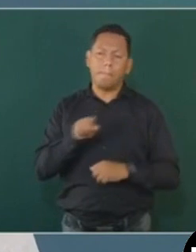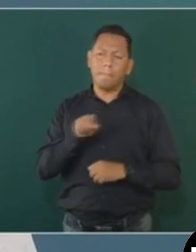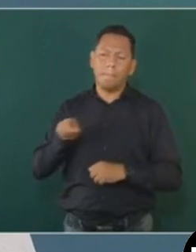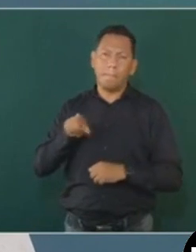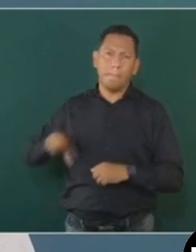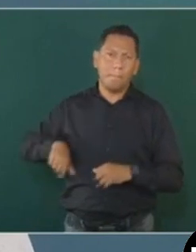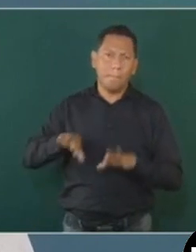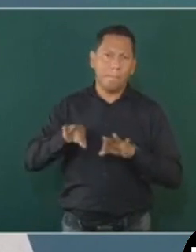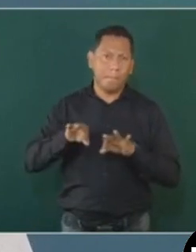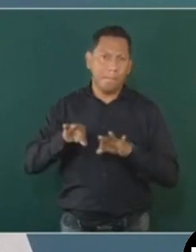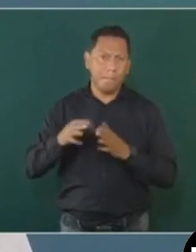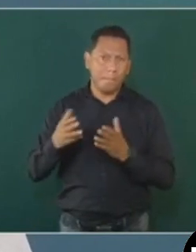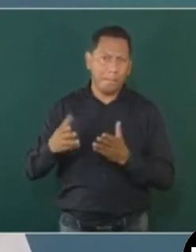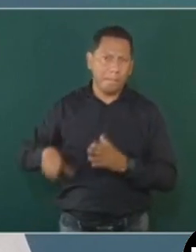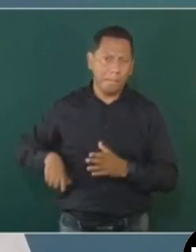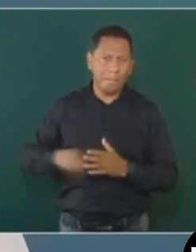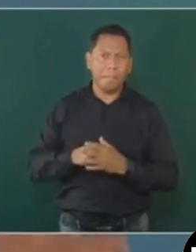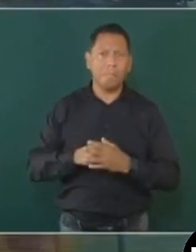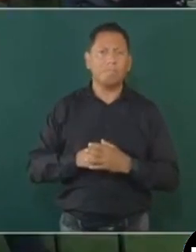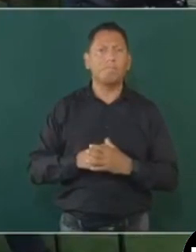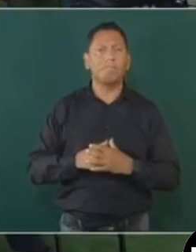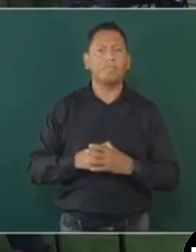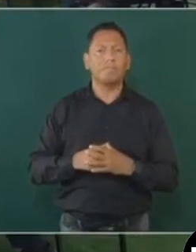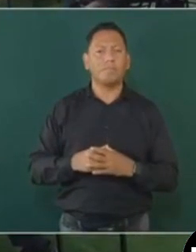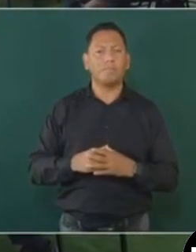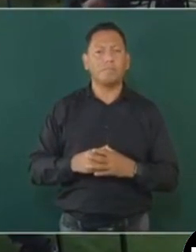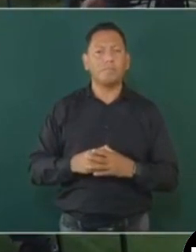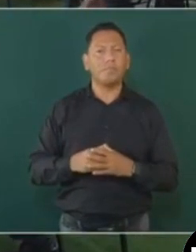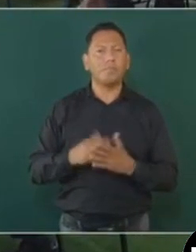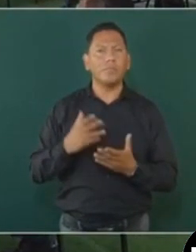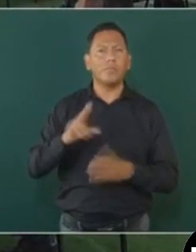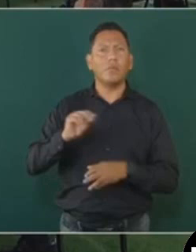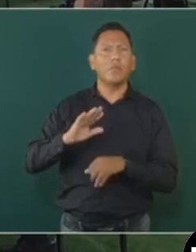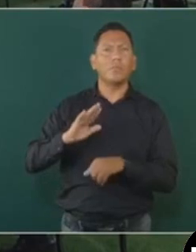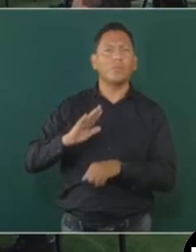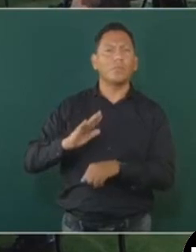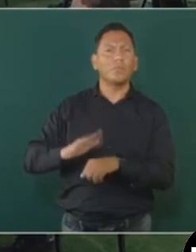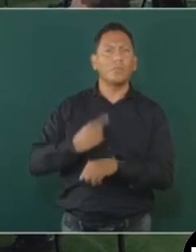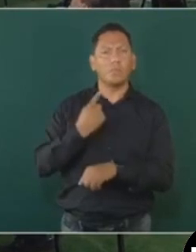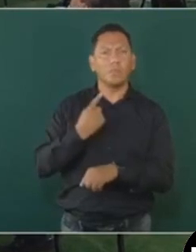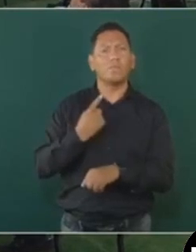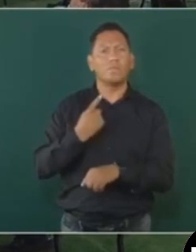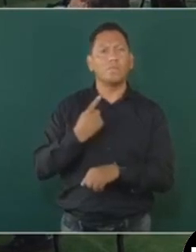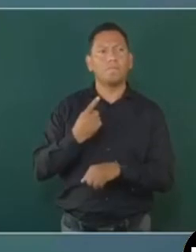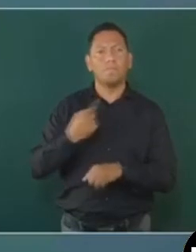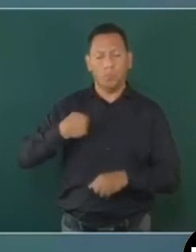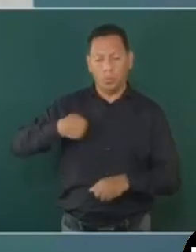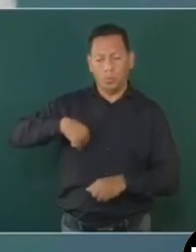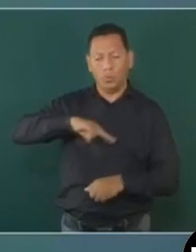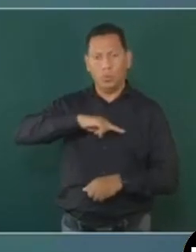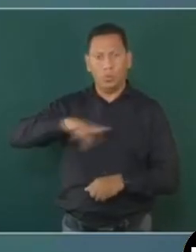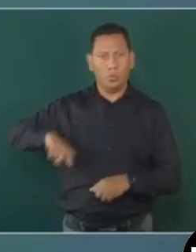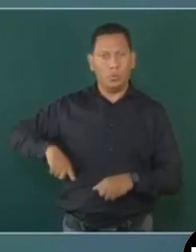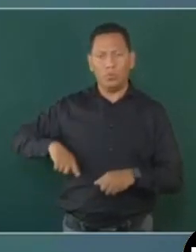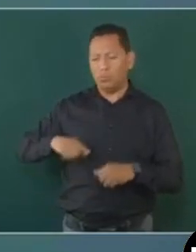porque tomamos la decisión de